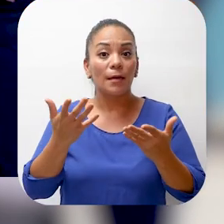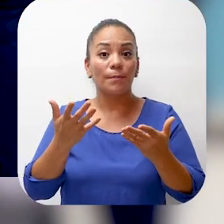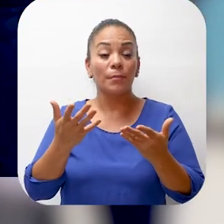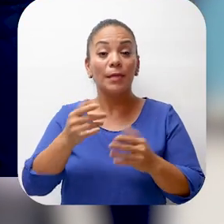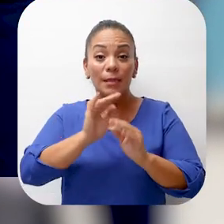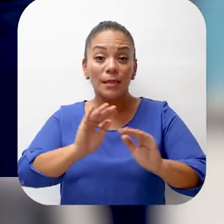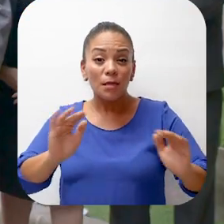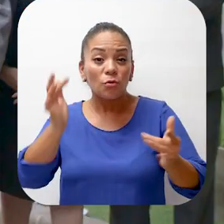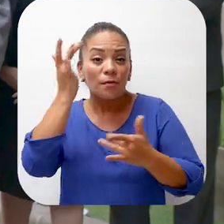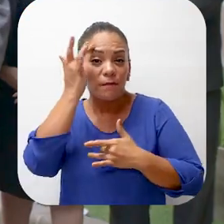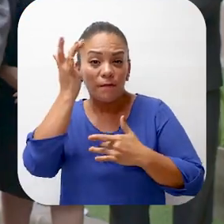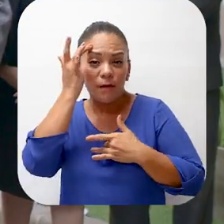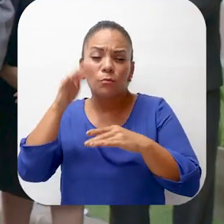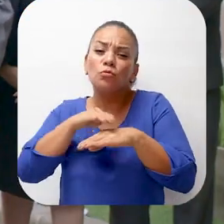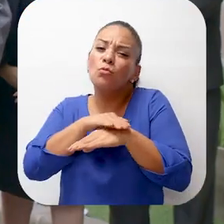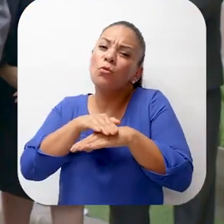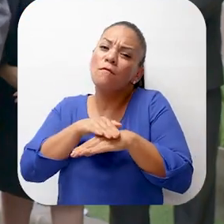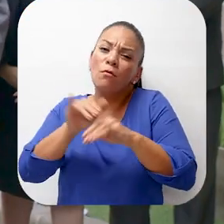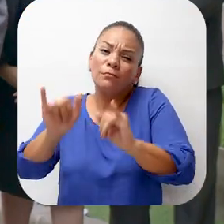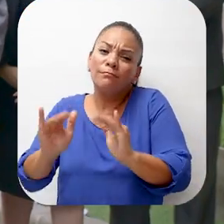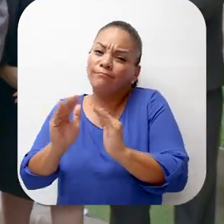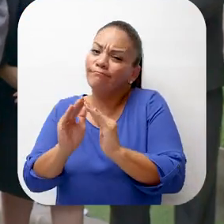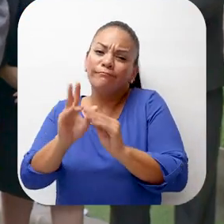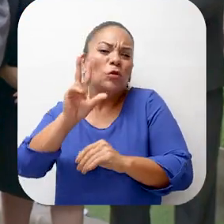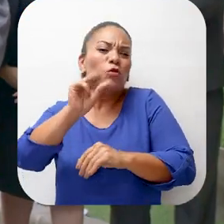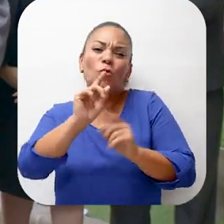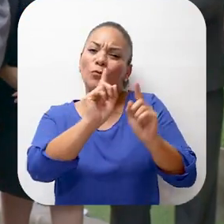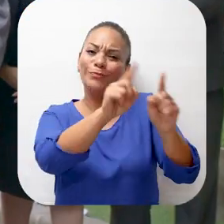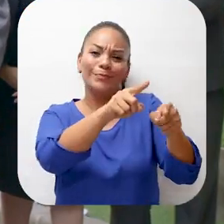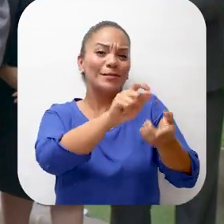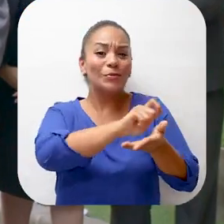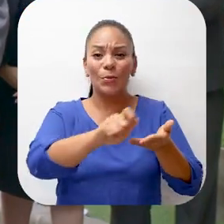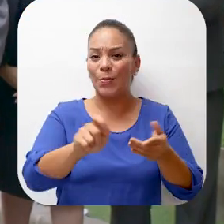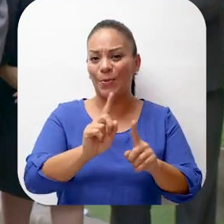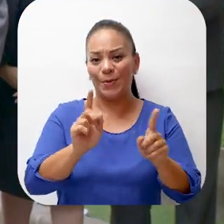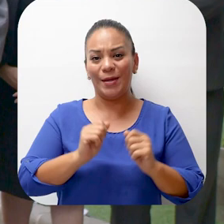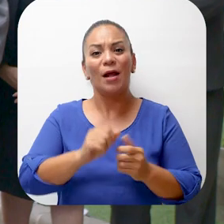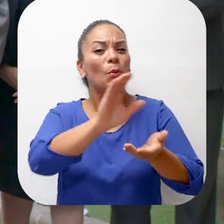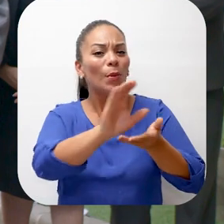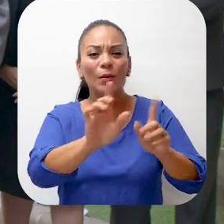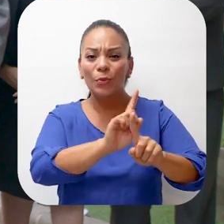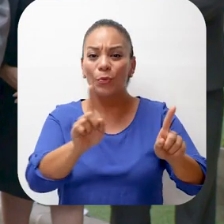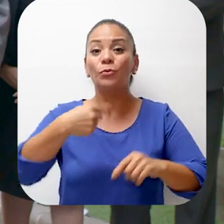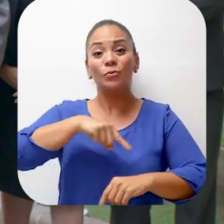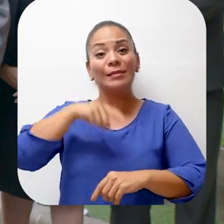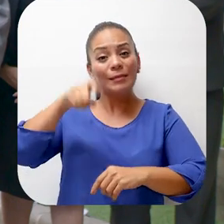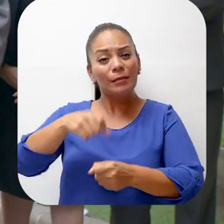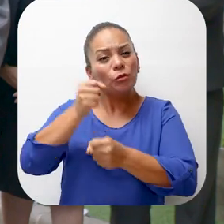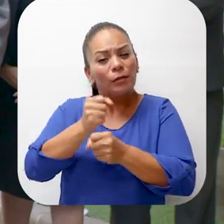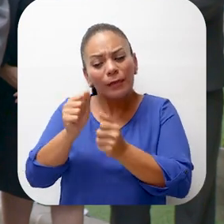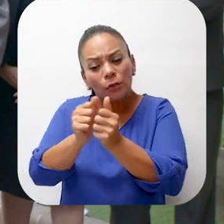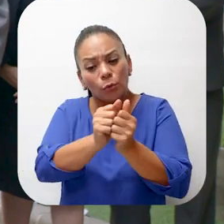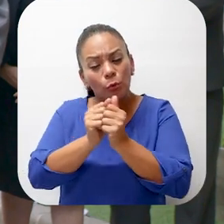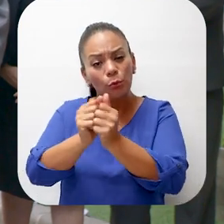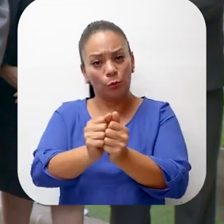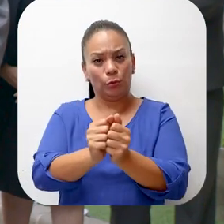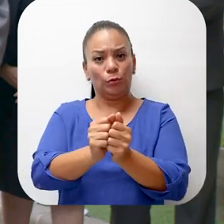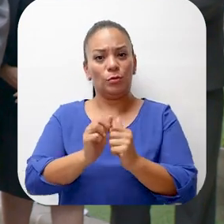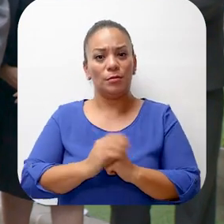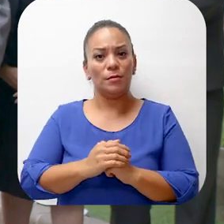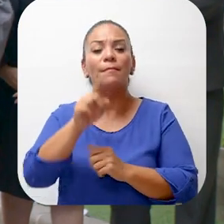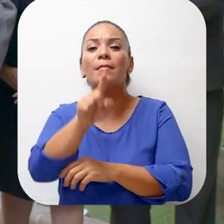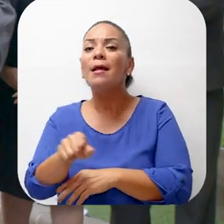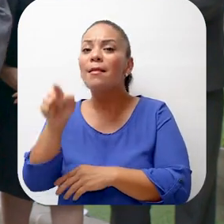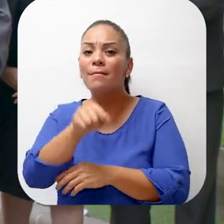niños que se encuentren enfermitos, por favor, traten de no mandarlos a los centros educativos. Necesitamos trabajar todos juntos para